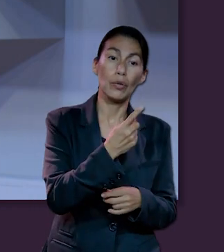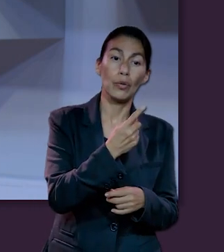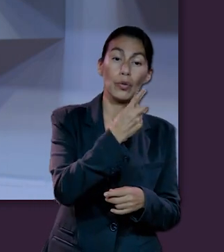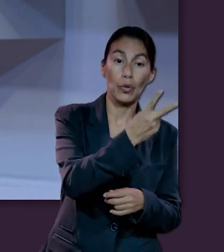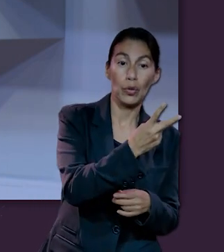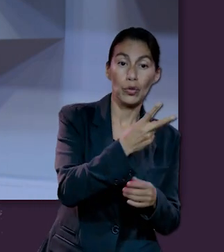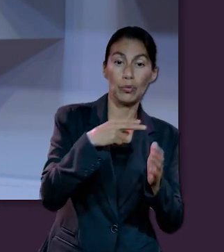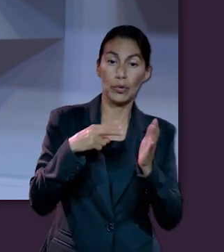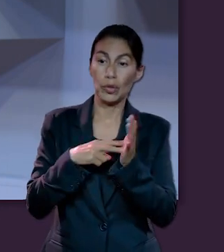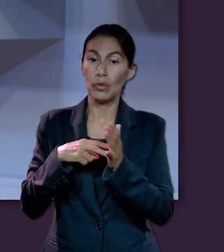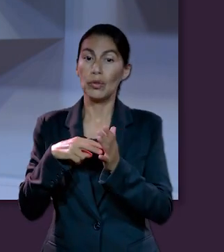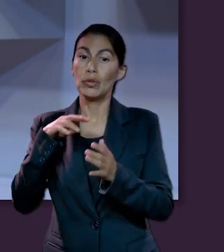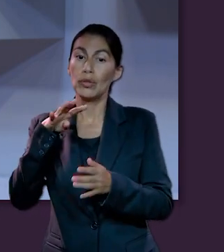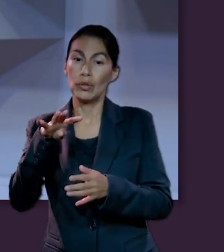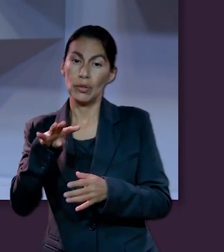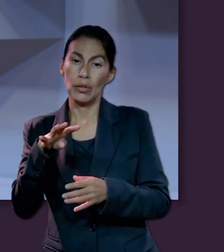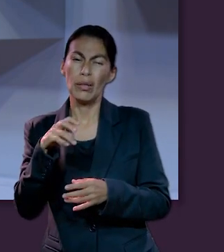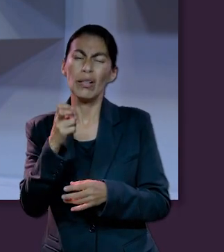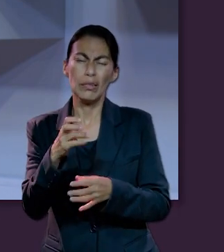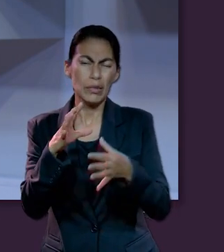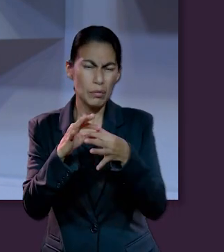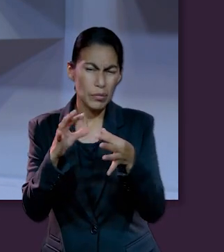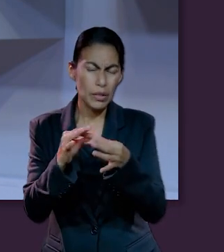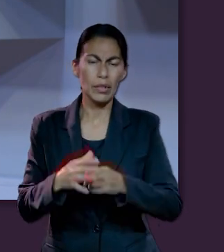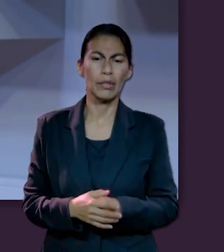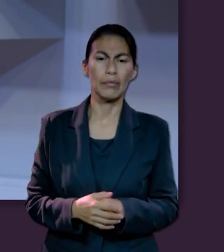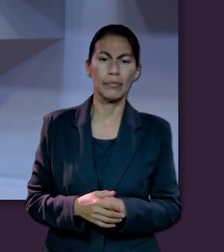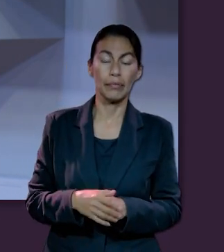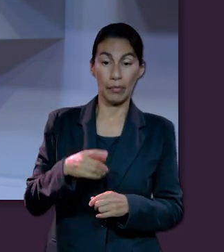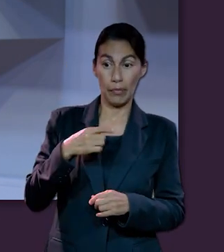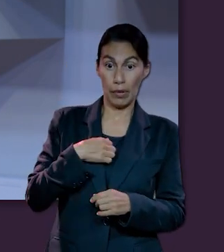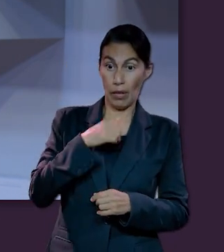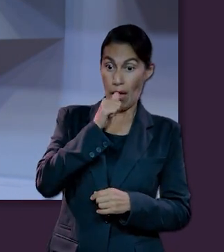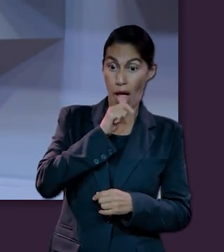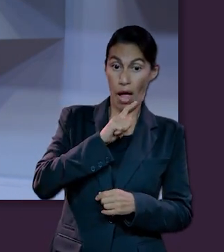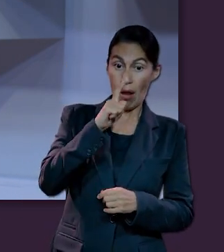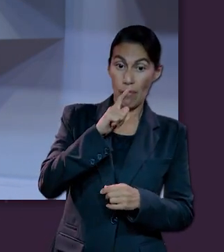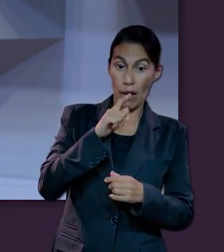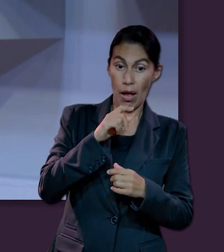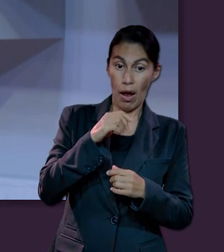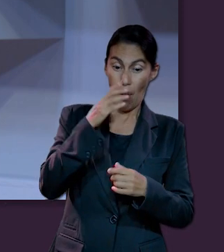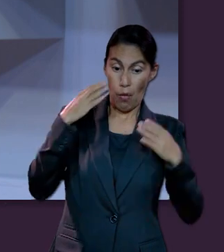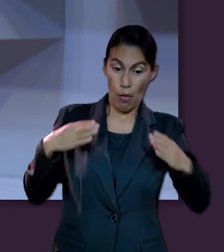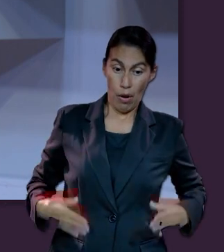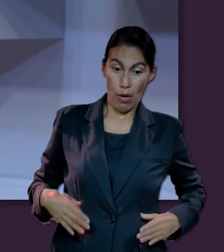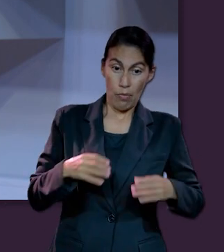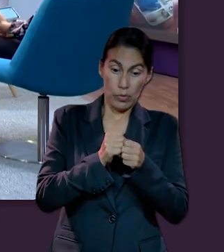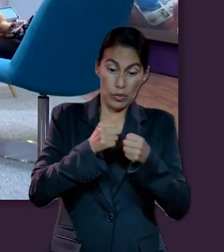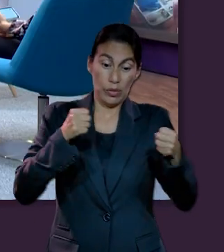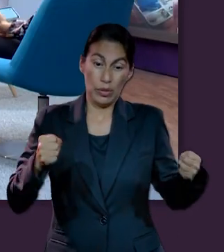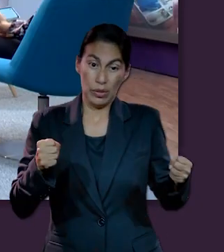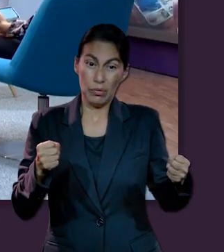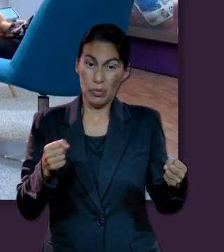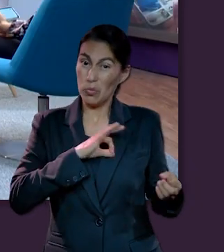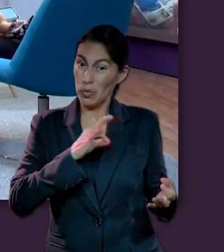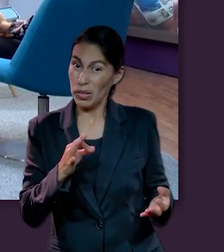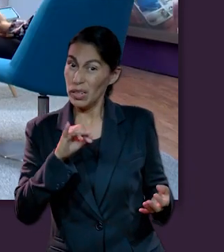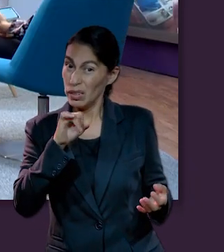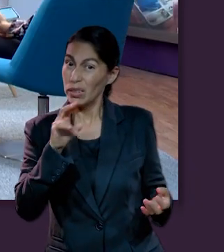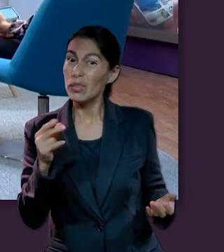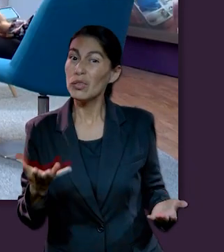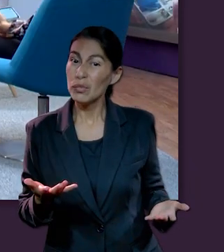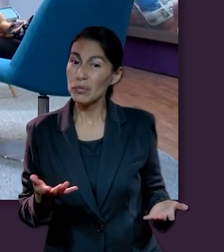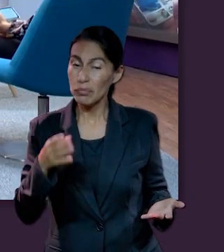19, habla un poquito más de esto. ¿Será que nuestra alma pueda vivir separada del cuerpo? ¿Qué opinas, Chipri?